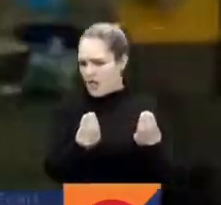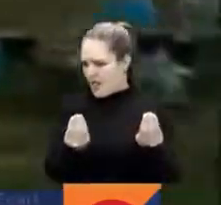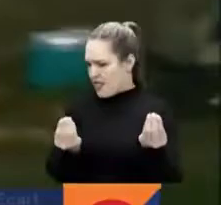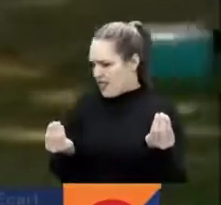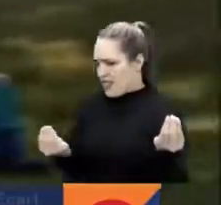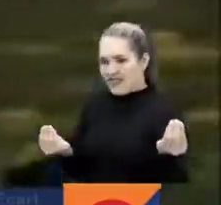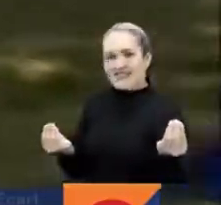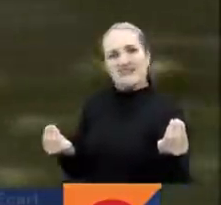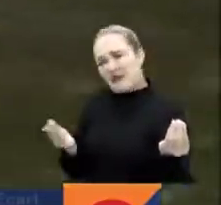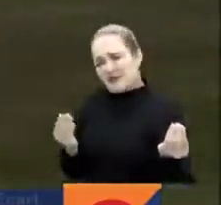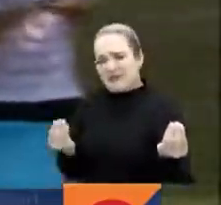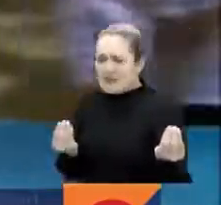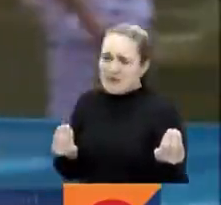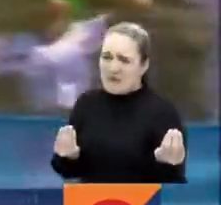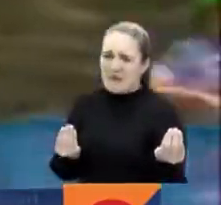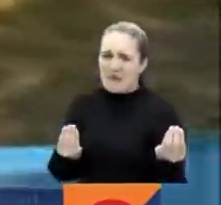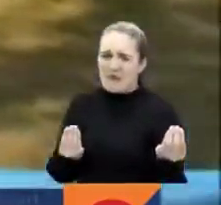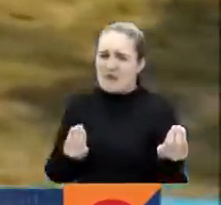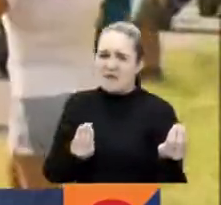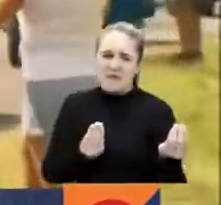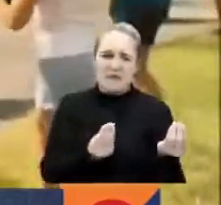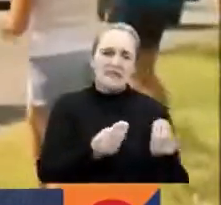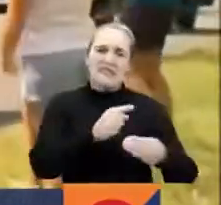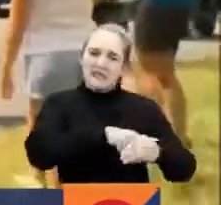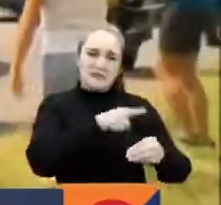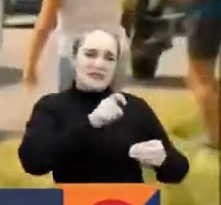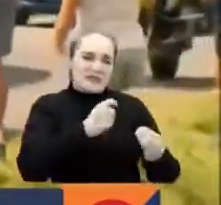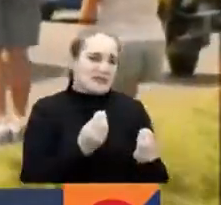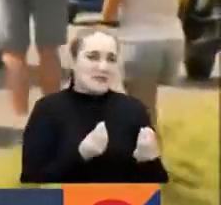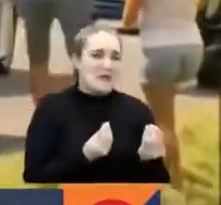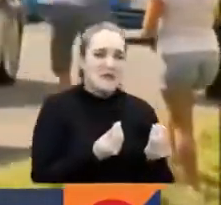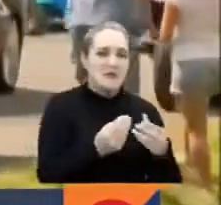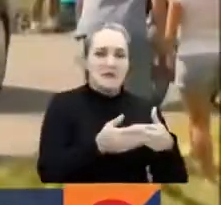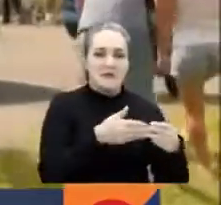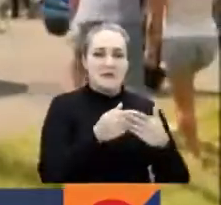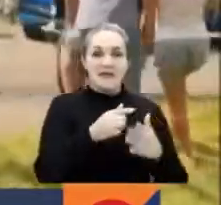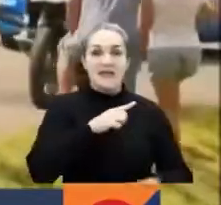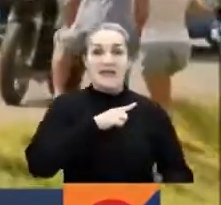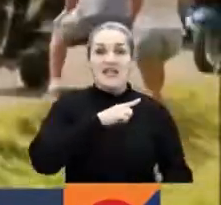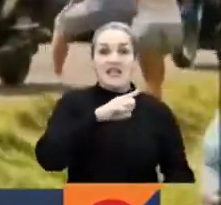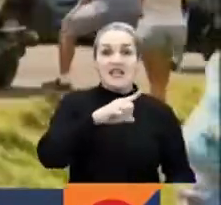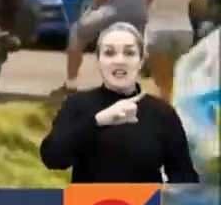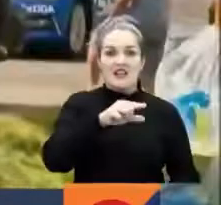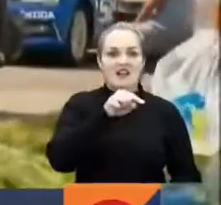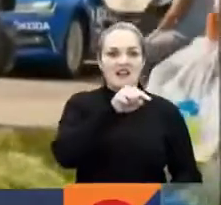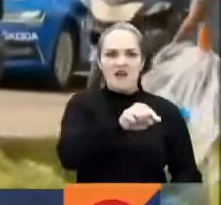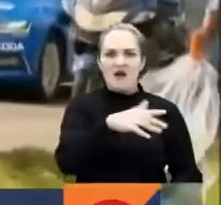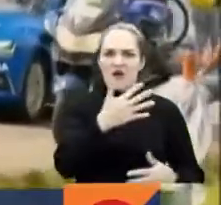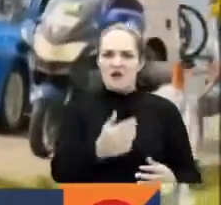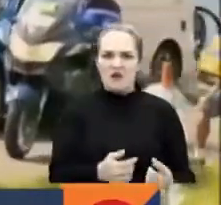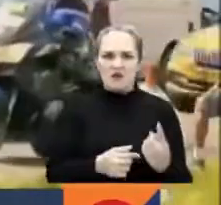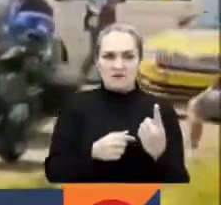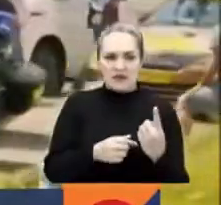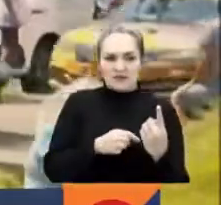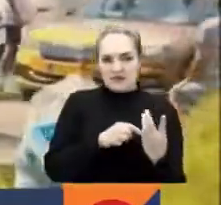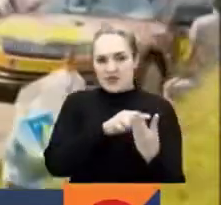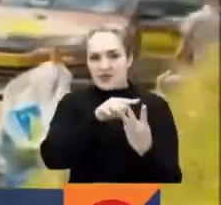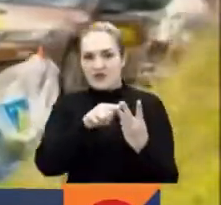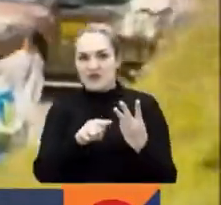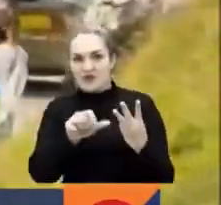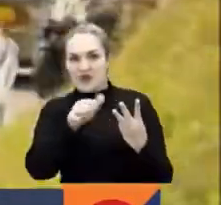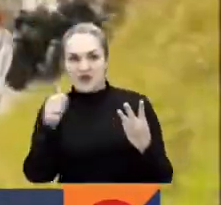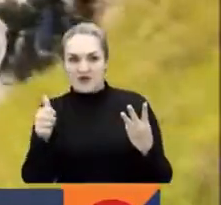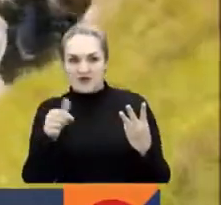lo llevara hasta la meta sin perder mucho tiempo. Mientras tanto, el líder quedó solo contra dos del Emirates y de ahí en adelante, la